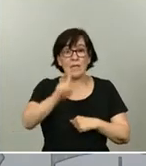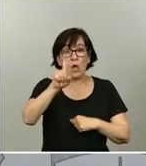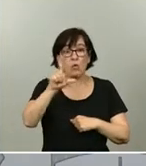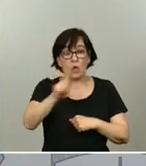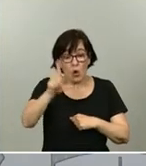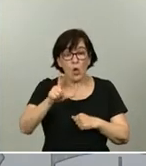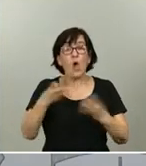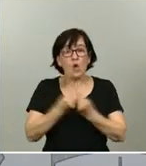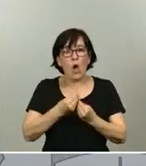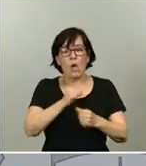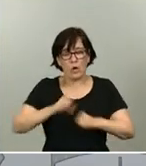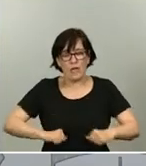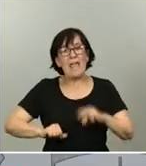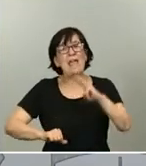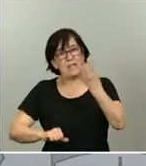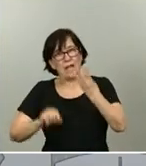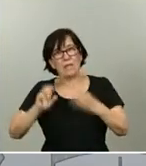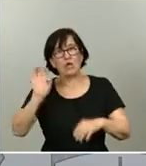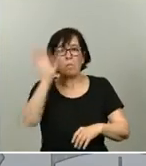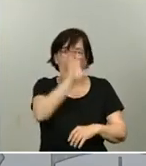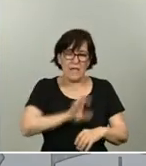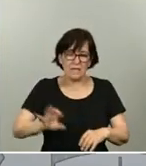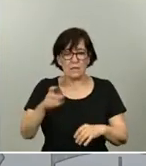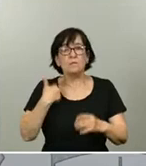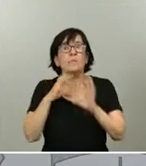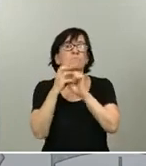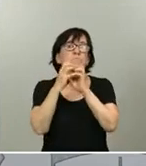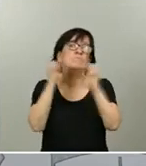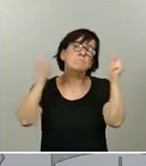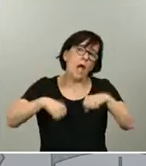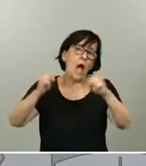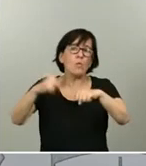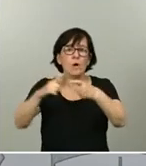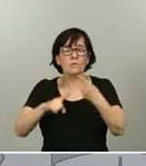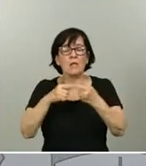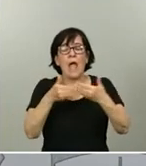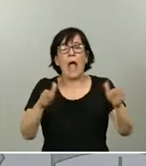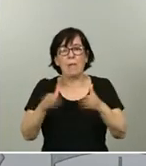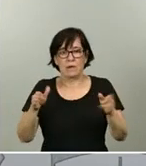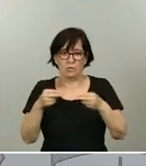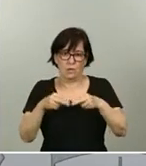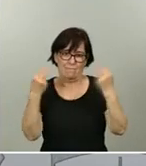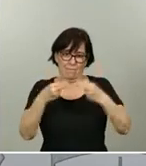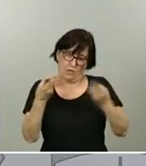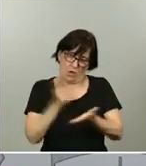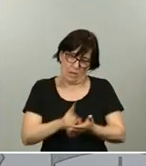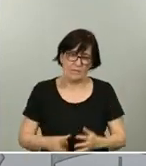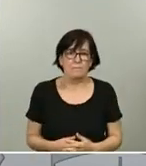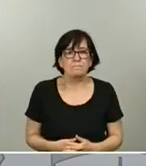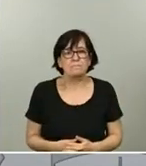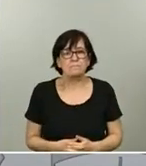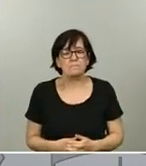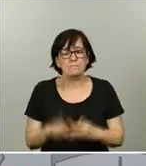también con aquellos terceros países con los que lleguemos a un acuerdo de reapertura de fronteras. Se van a abrir